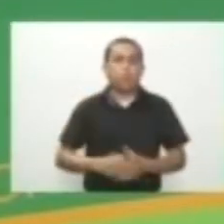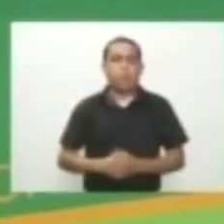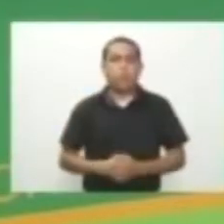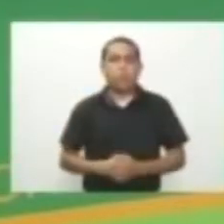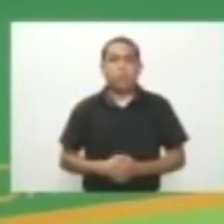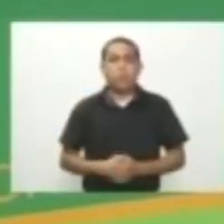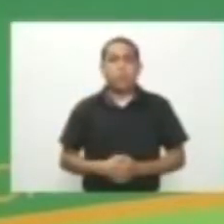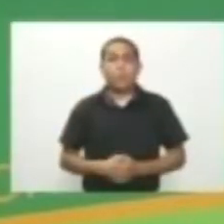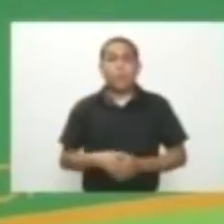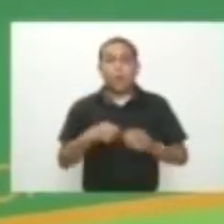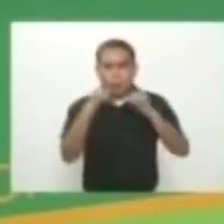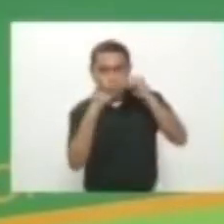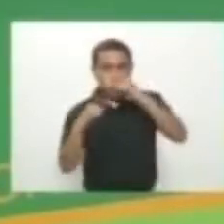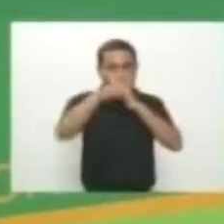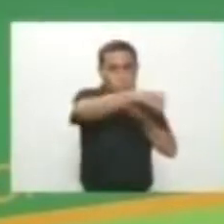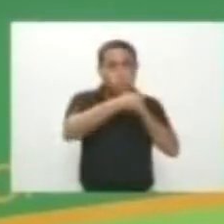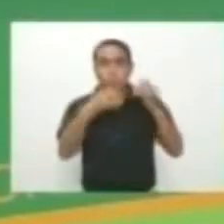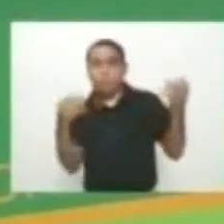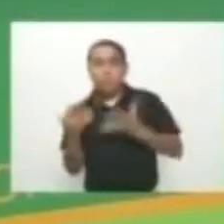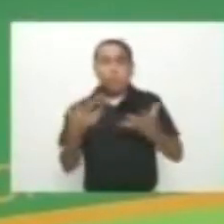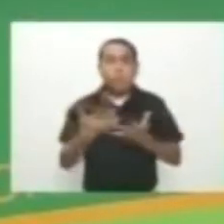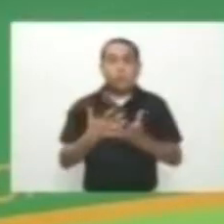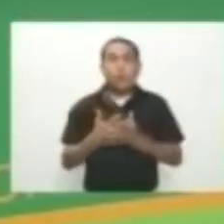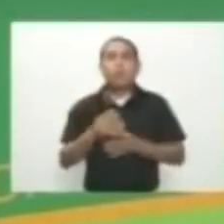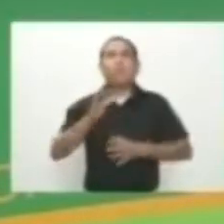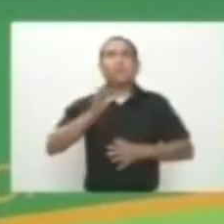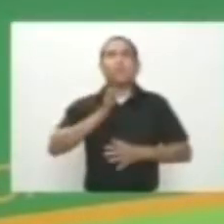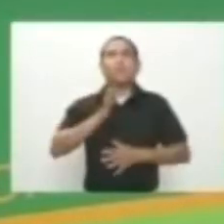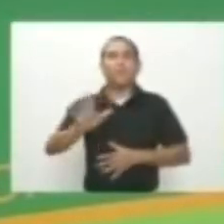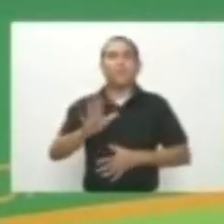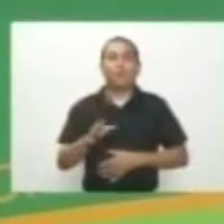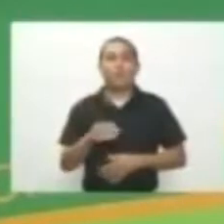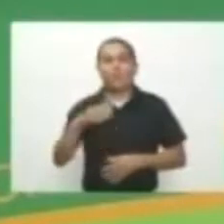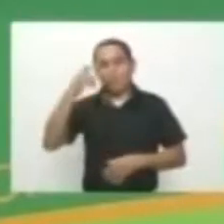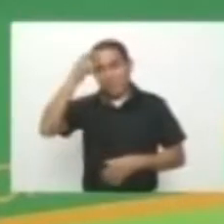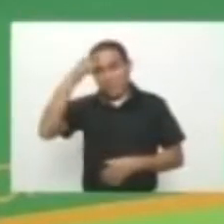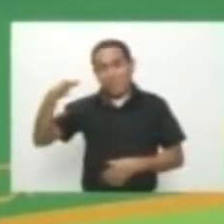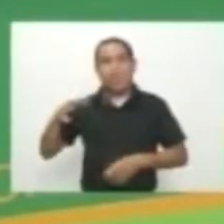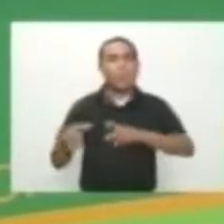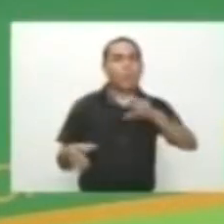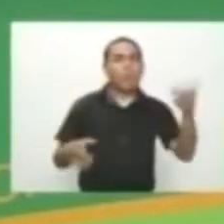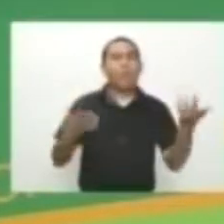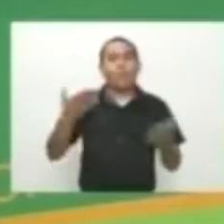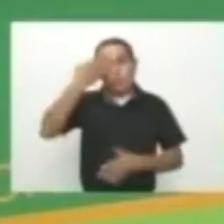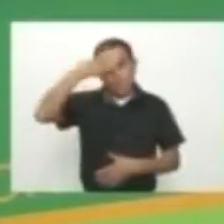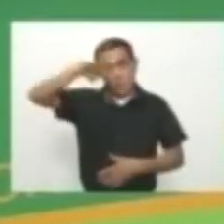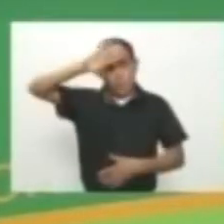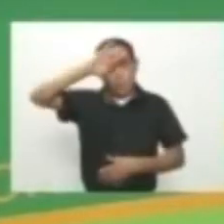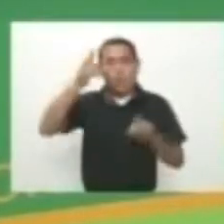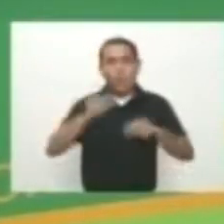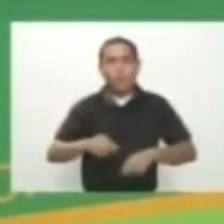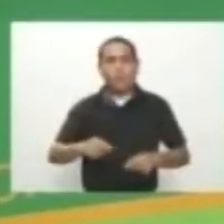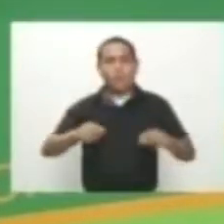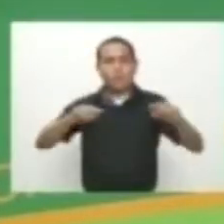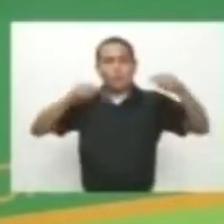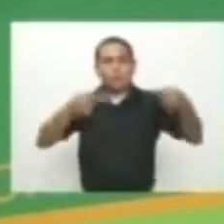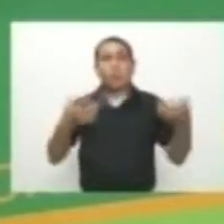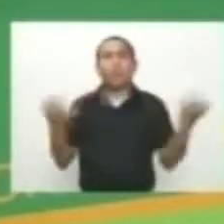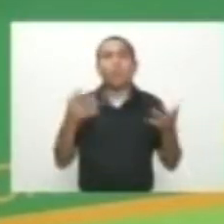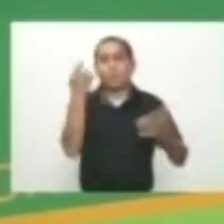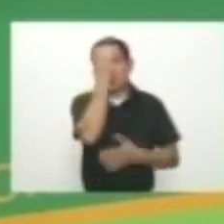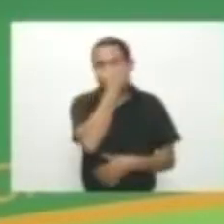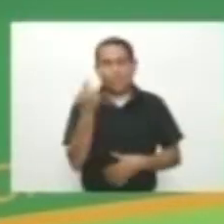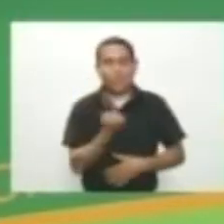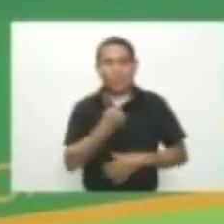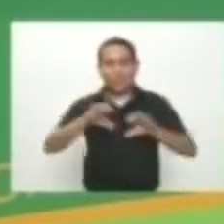De la Serie Mundial De boxeo Que enfrentará A los heroicos De Colombia Ante los domadores De Cuba Se estará realizando Del municipio De Soledad